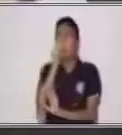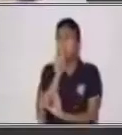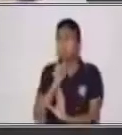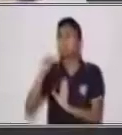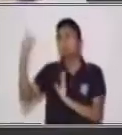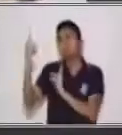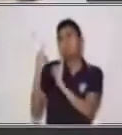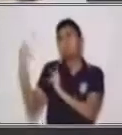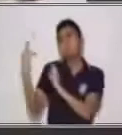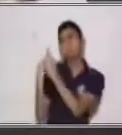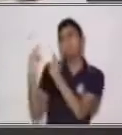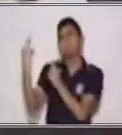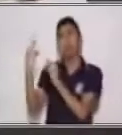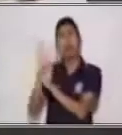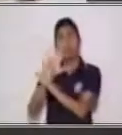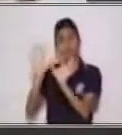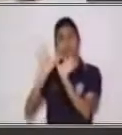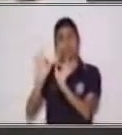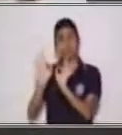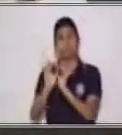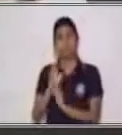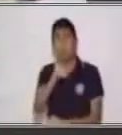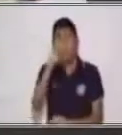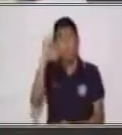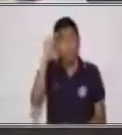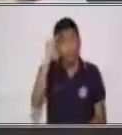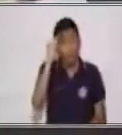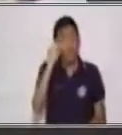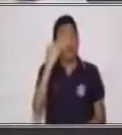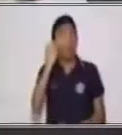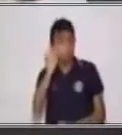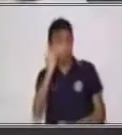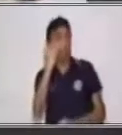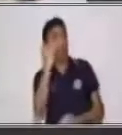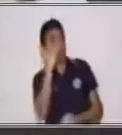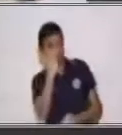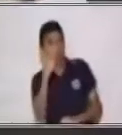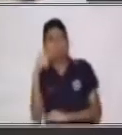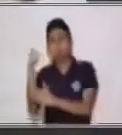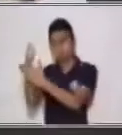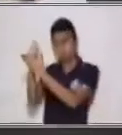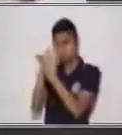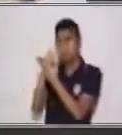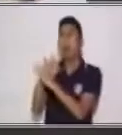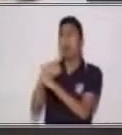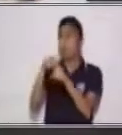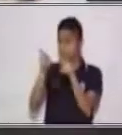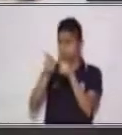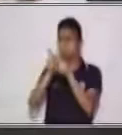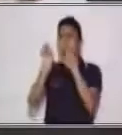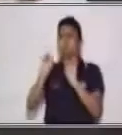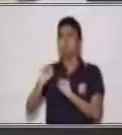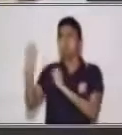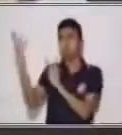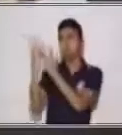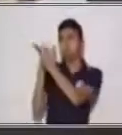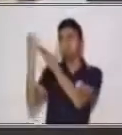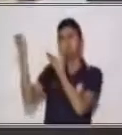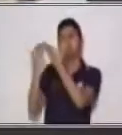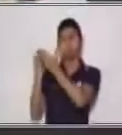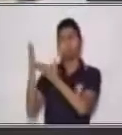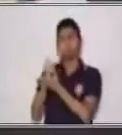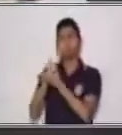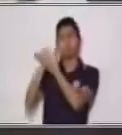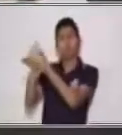hacen por nosotros y nosotros por ellos. Esas son cosas que recibimos y podemos dar